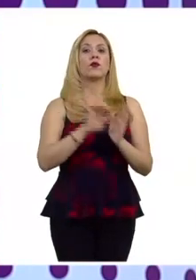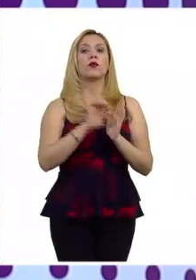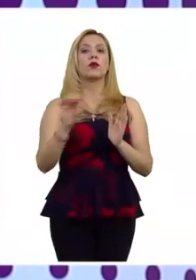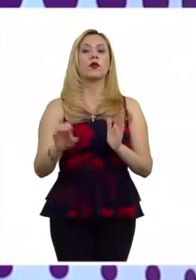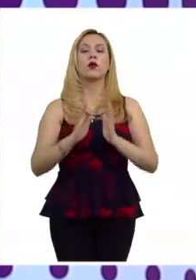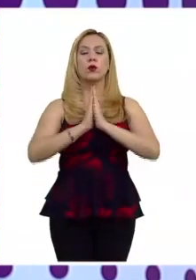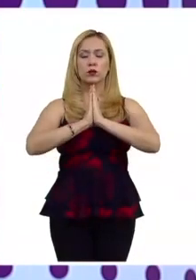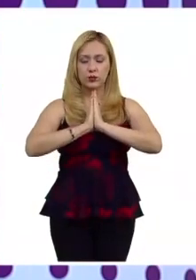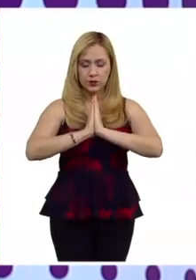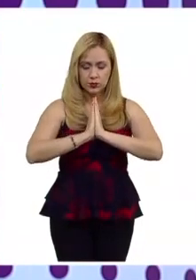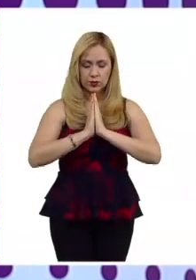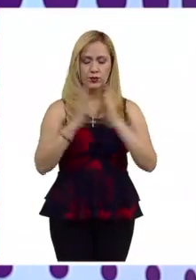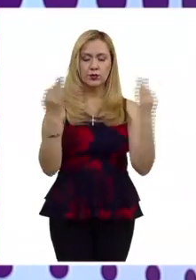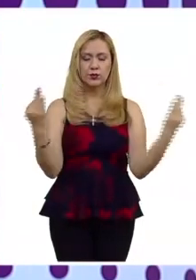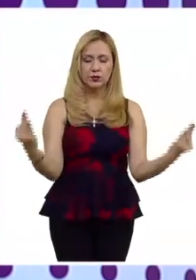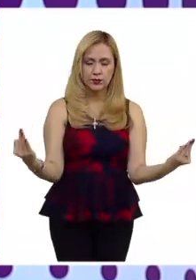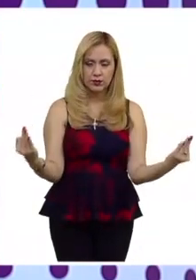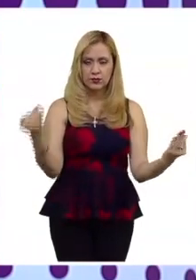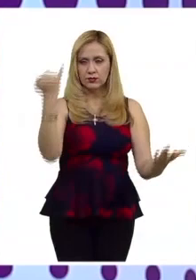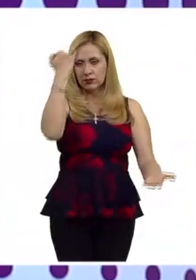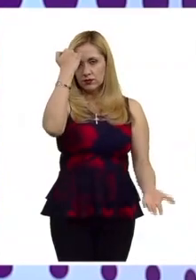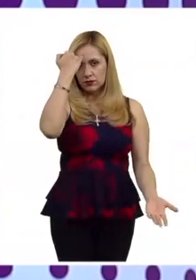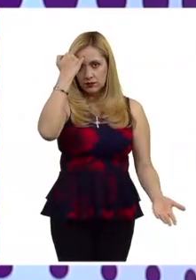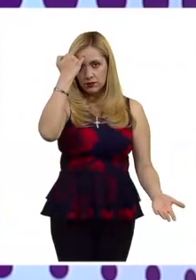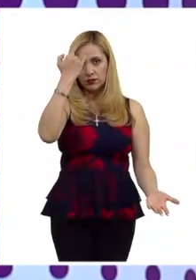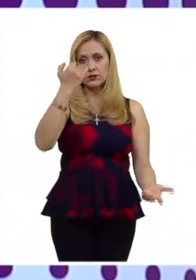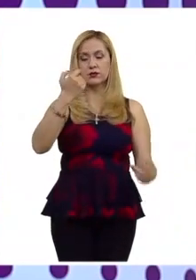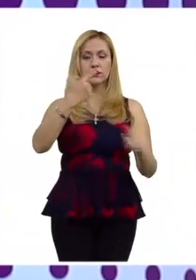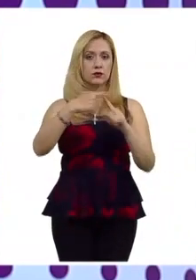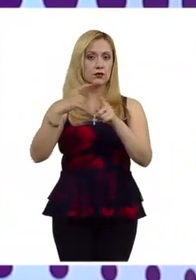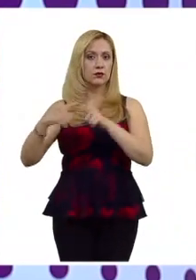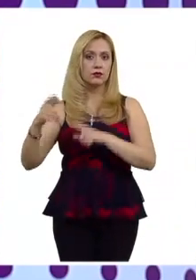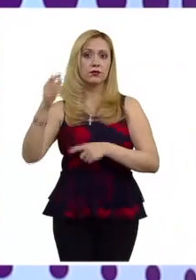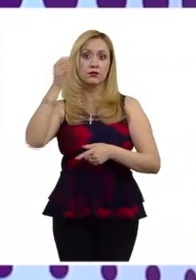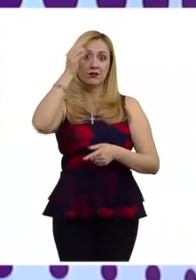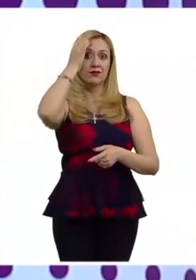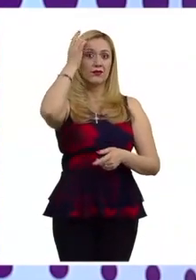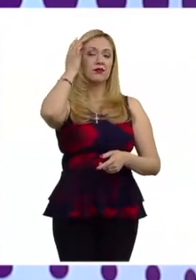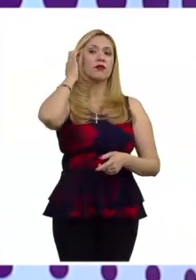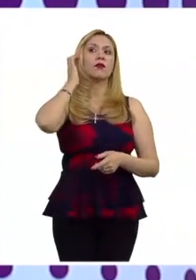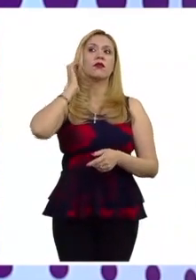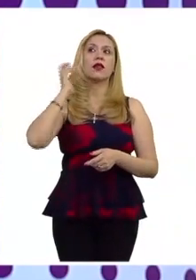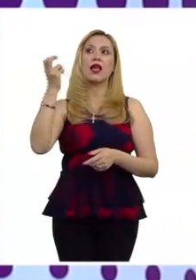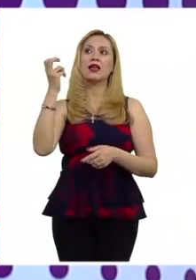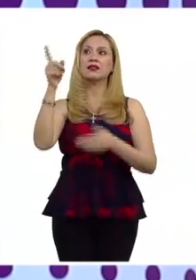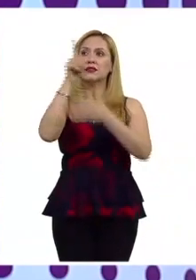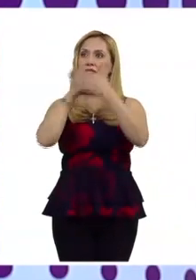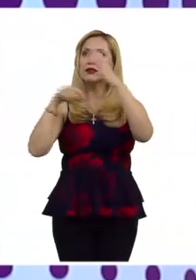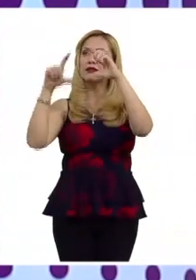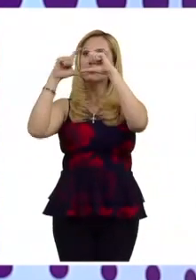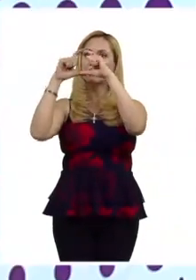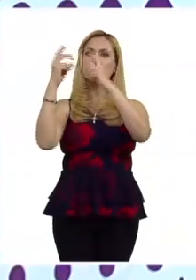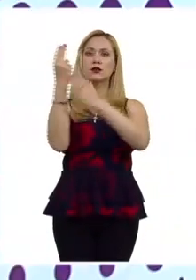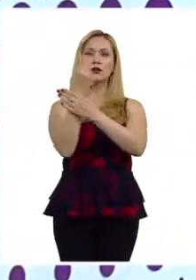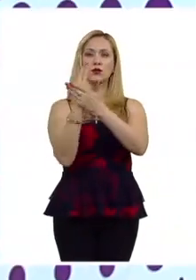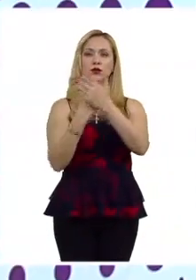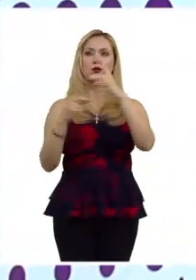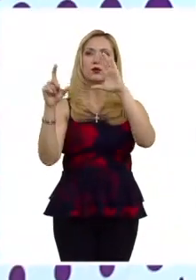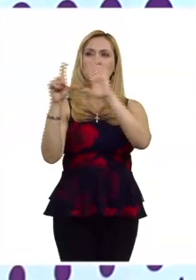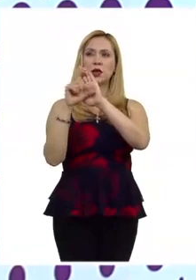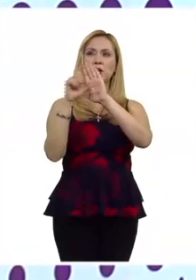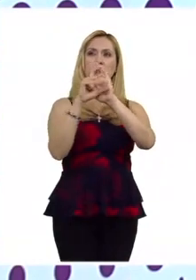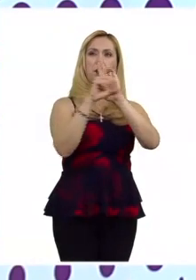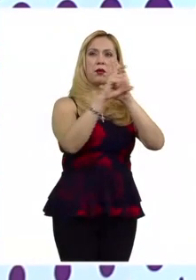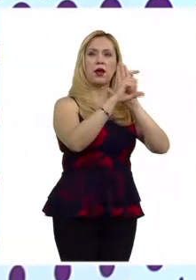budismo el hinduismo también tienen swastikas pero eso se reflexiona que inclusive esos símbolos de esas otras culturas que